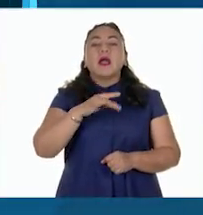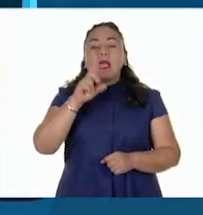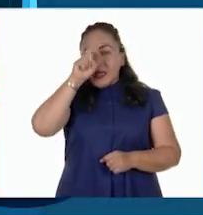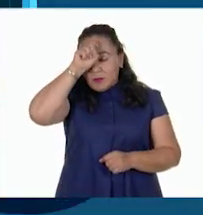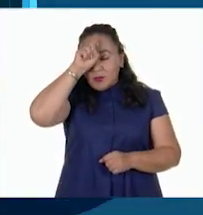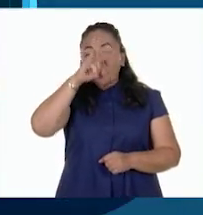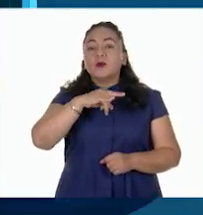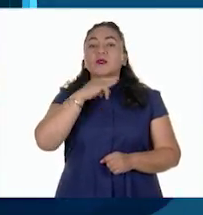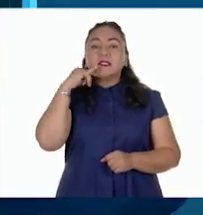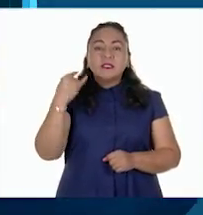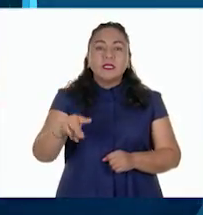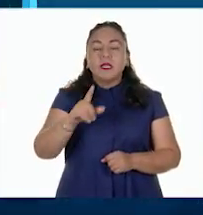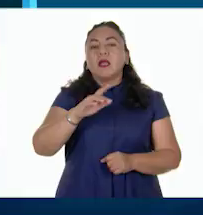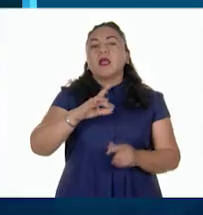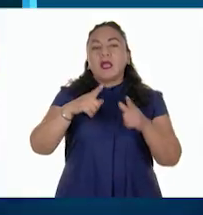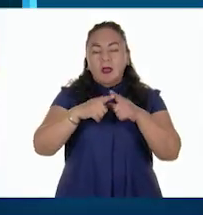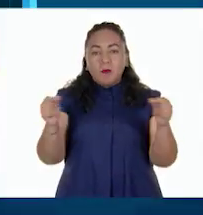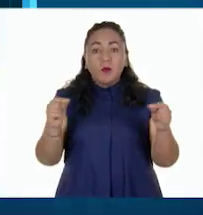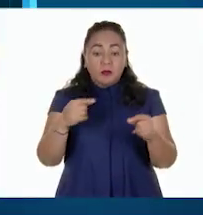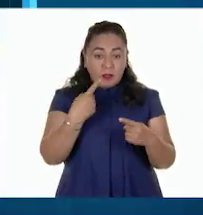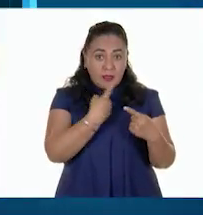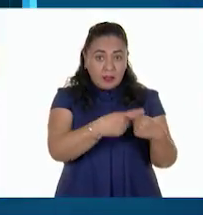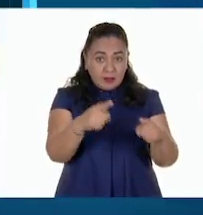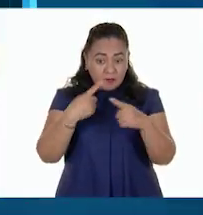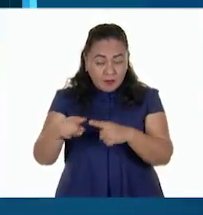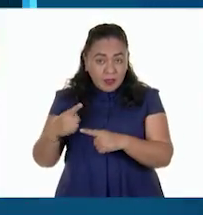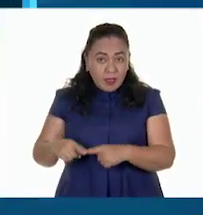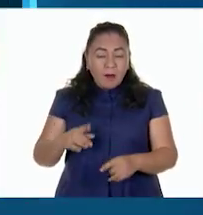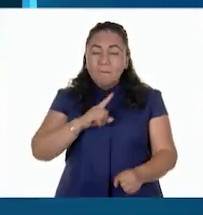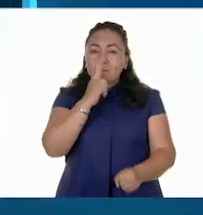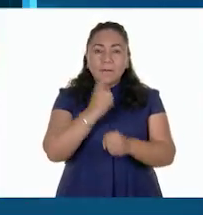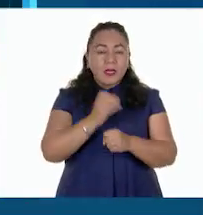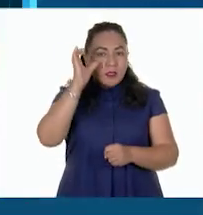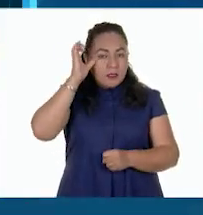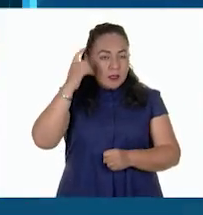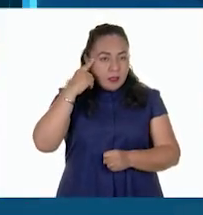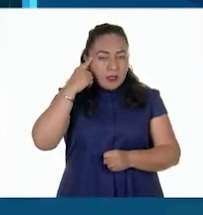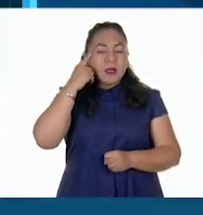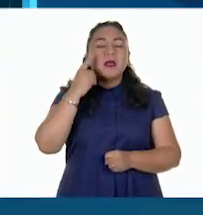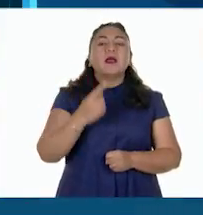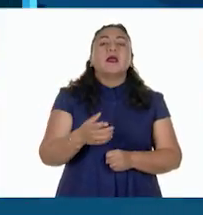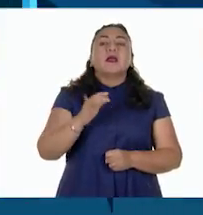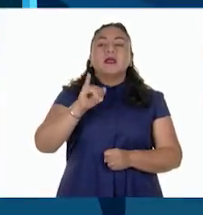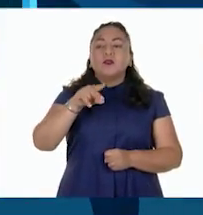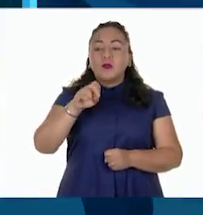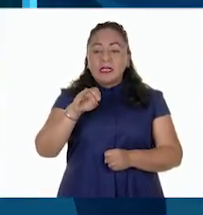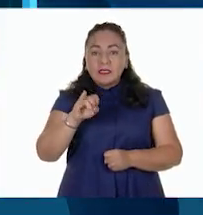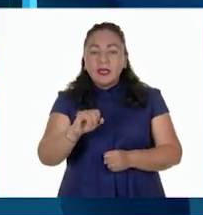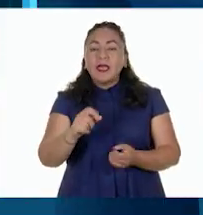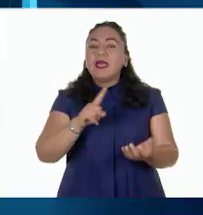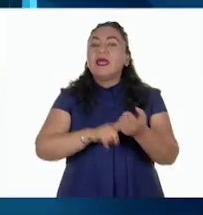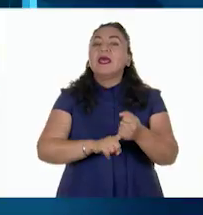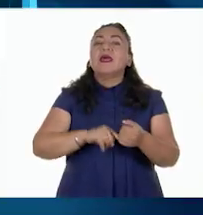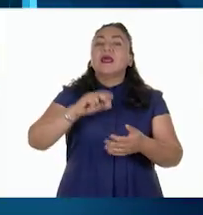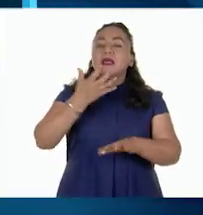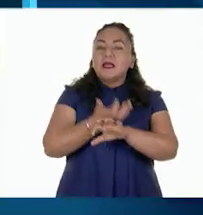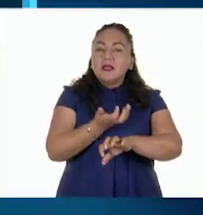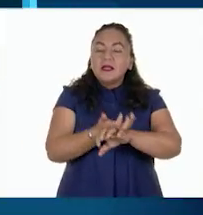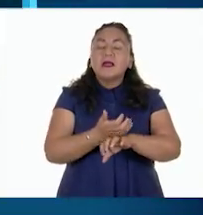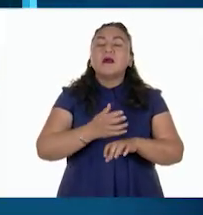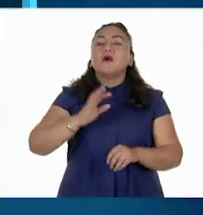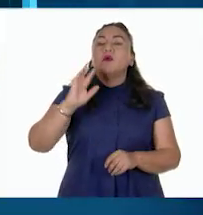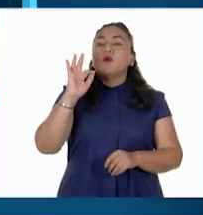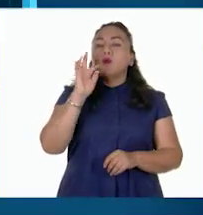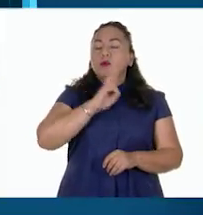Respecto a la pesca de captura marina, sobresalen China, Indonesia, Estados Unidos de América, Federación de